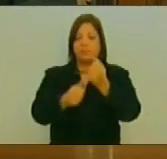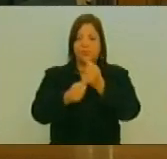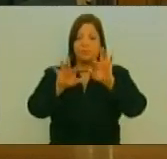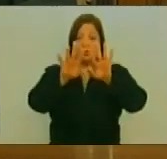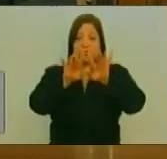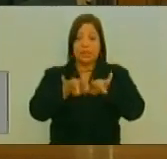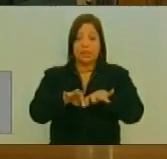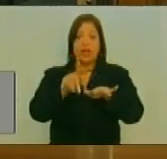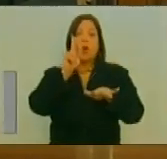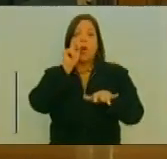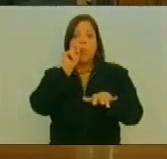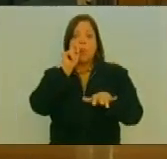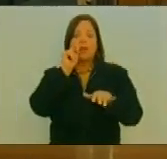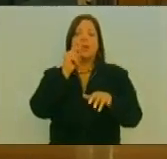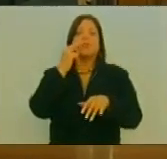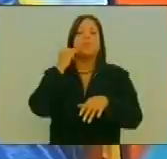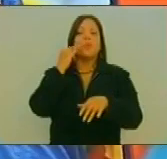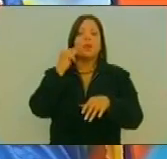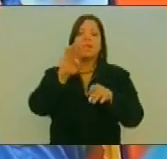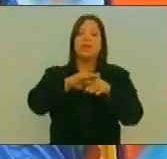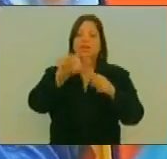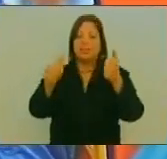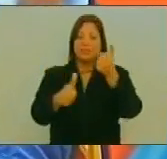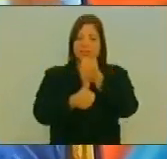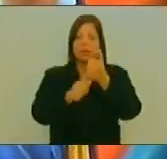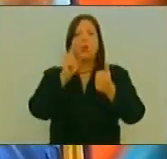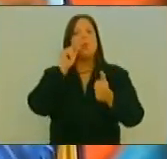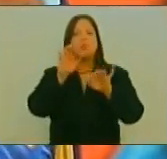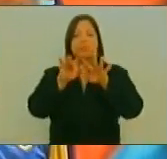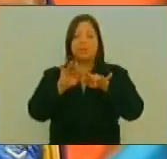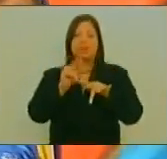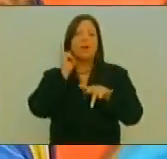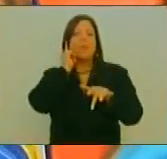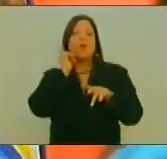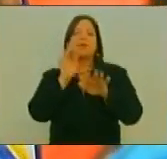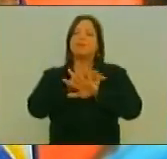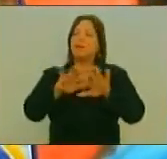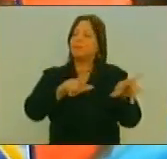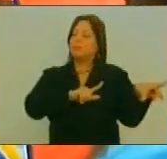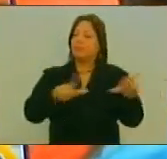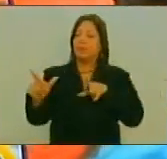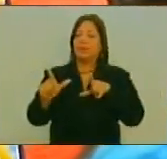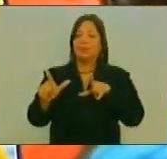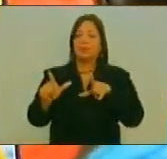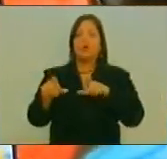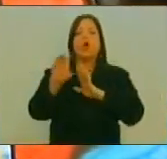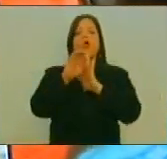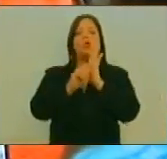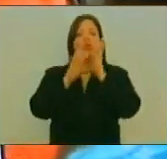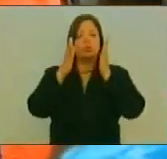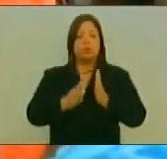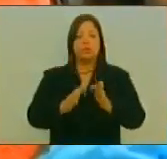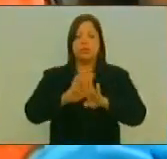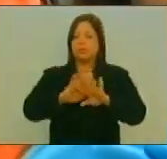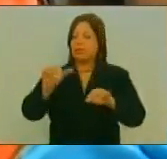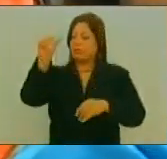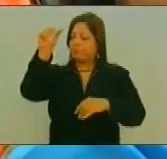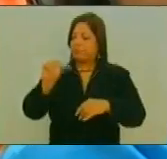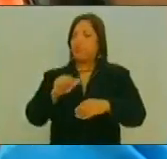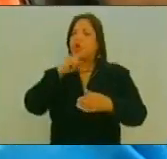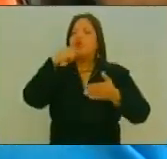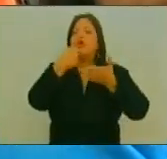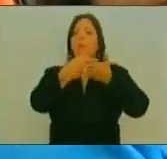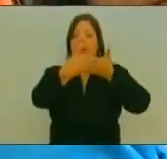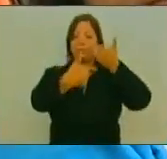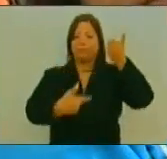Fidel Ernesto Vázquez Y De La Subsecretaria Carolis Elena Pérez Así Como De Los Y Las Constituyentes Que Se Indican En